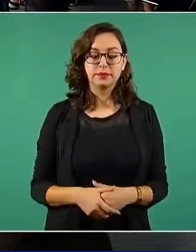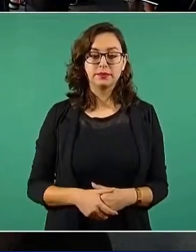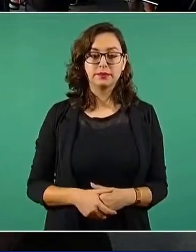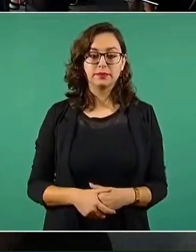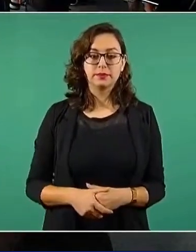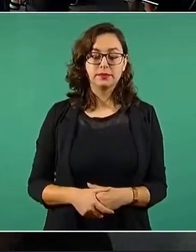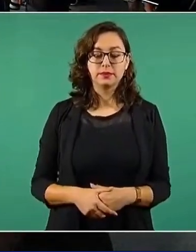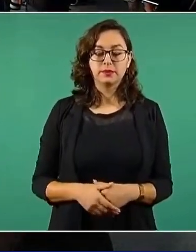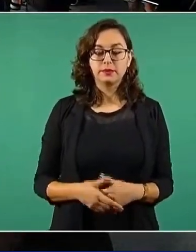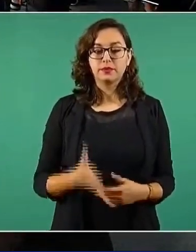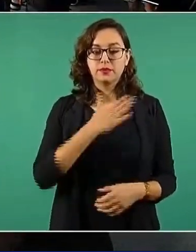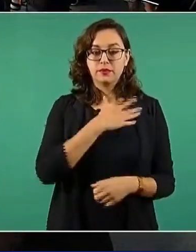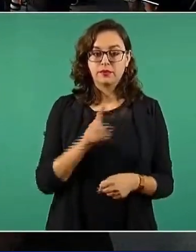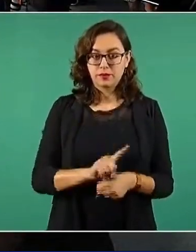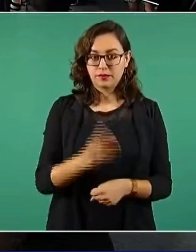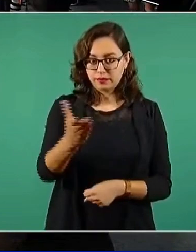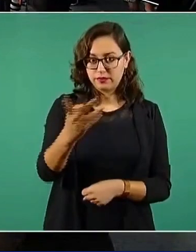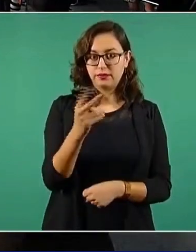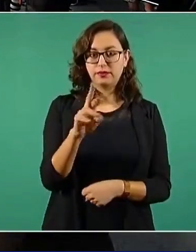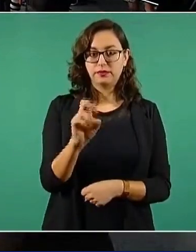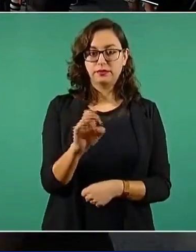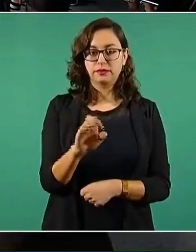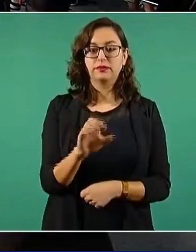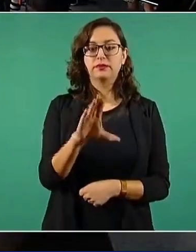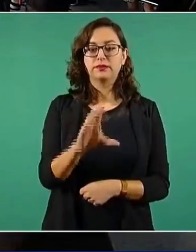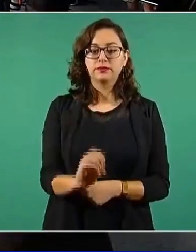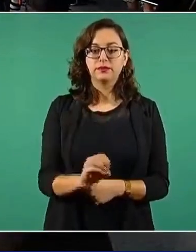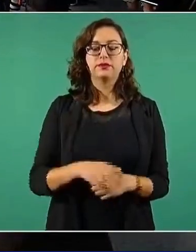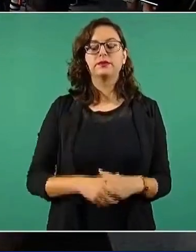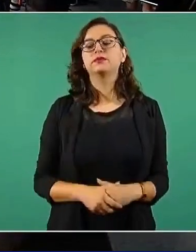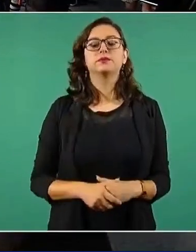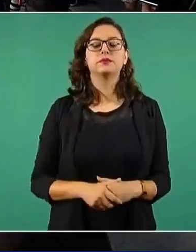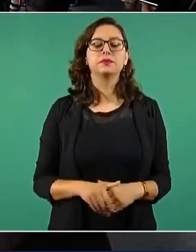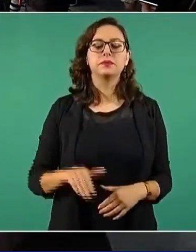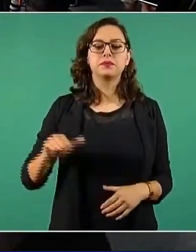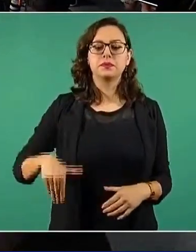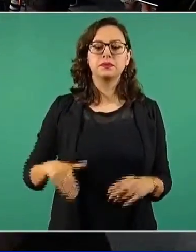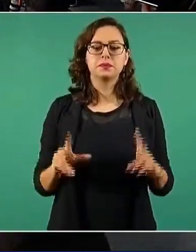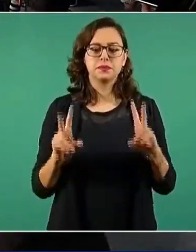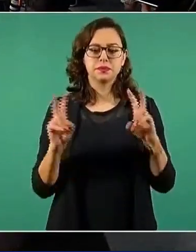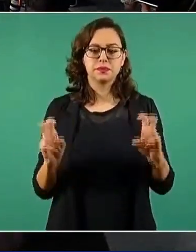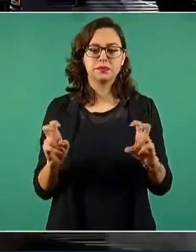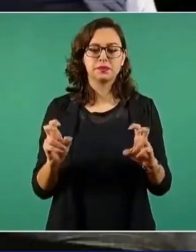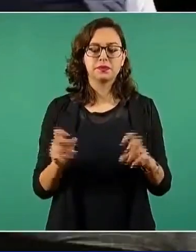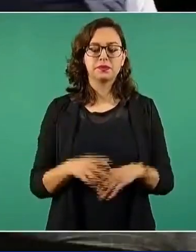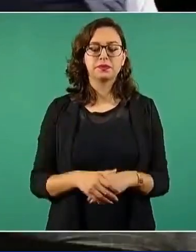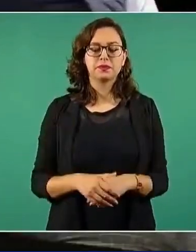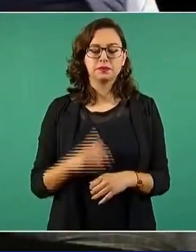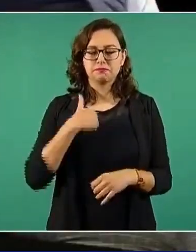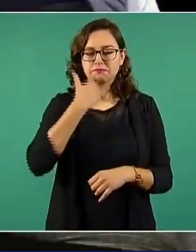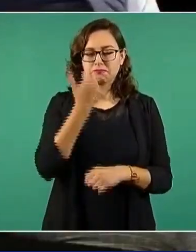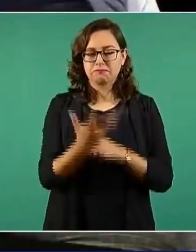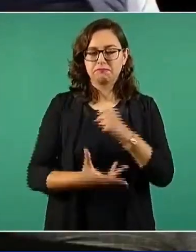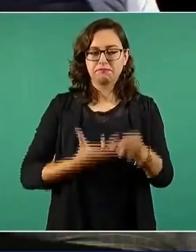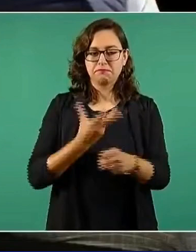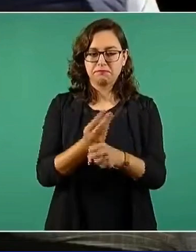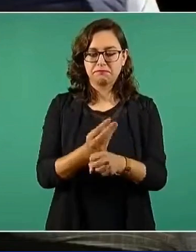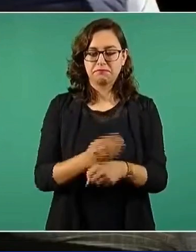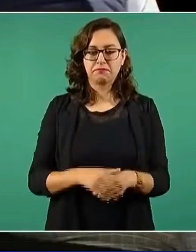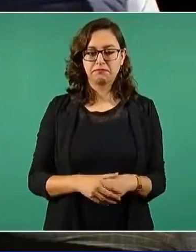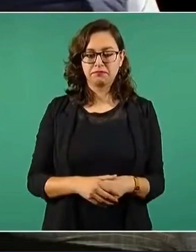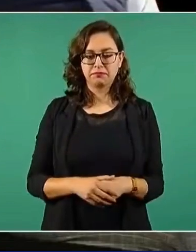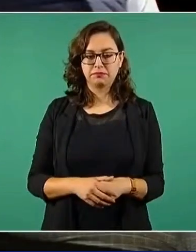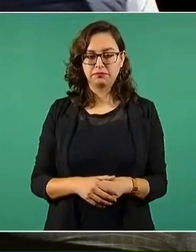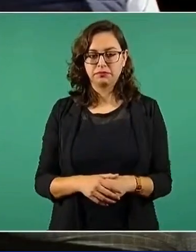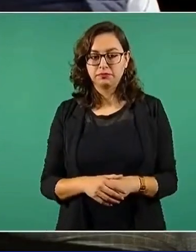titular de la Profeco. Presidente, nada más para agregar en este tema que tocó mi compañera, una de las solicitudes que